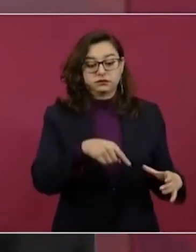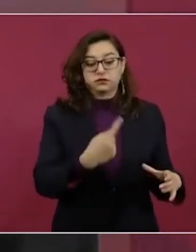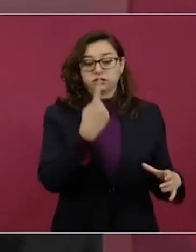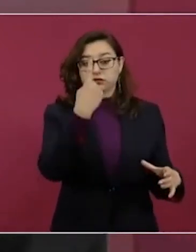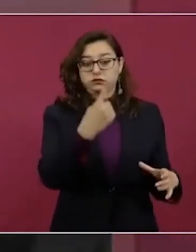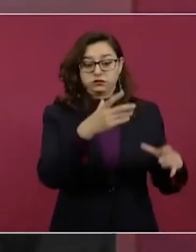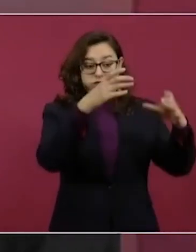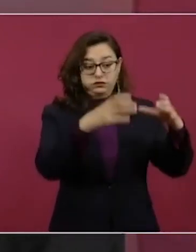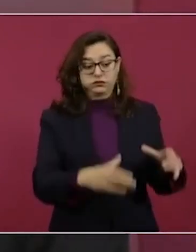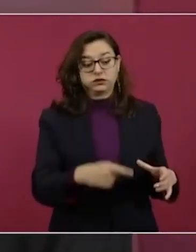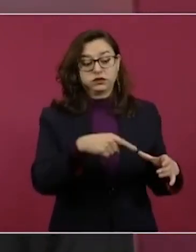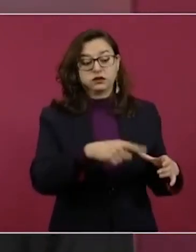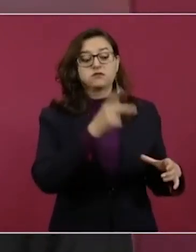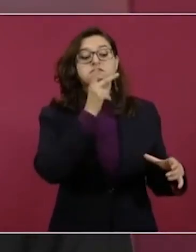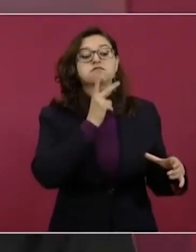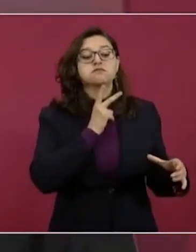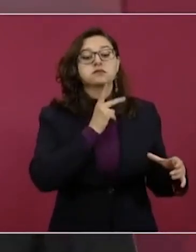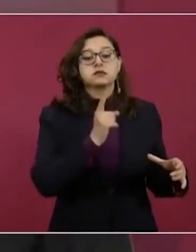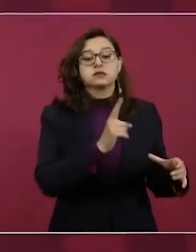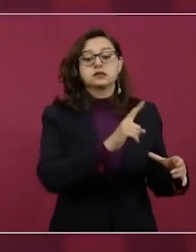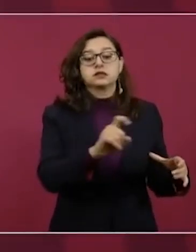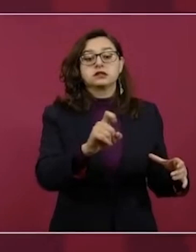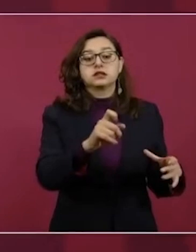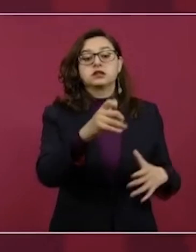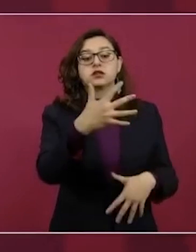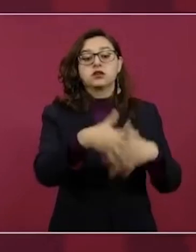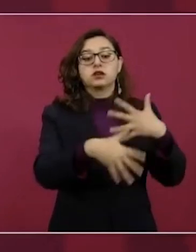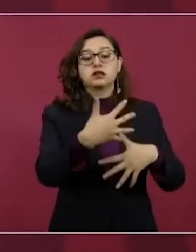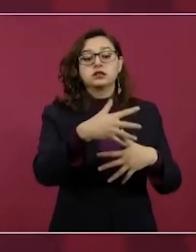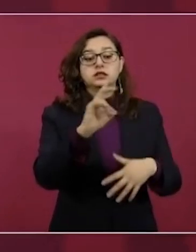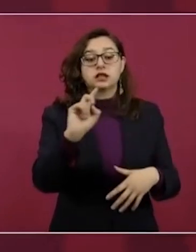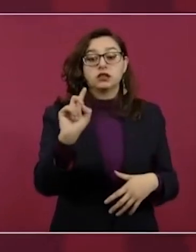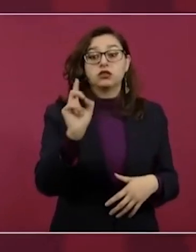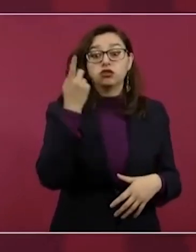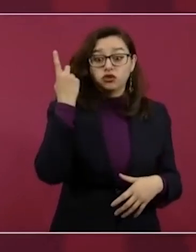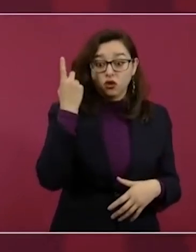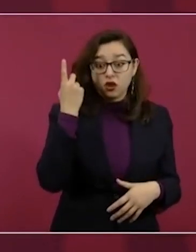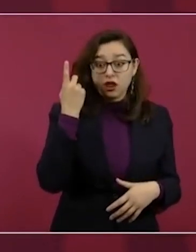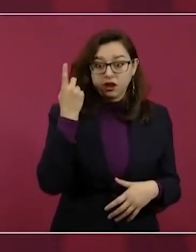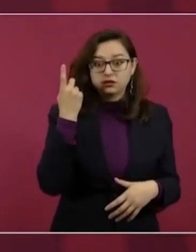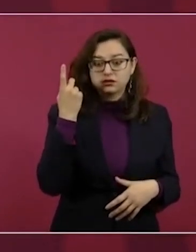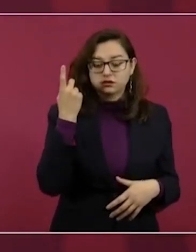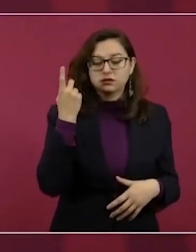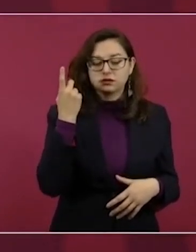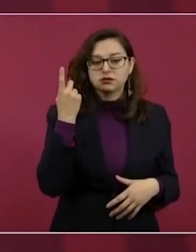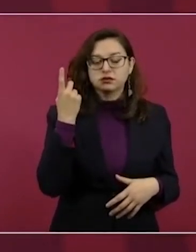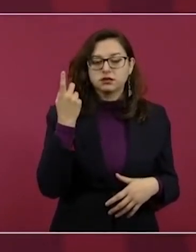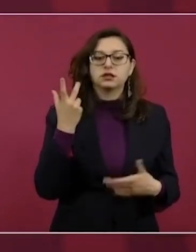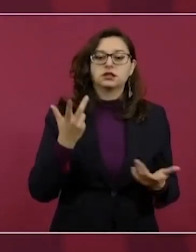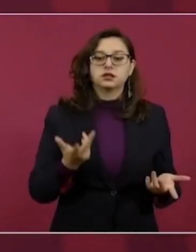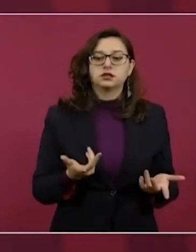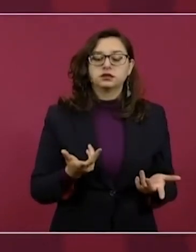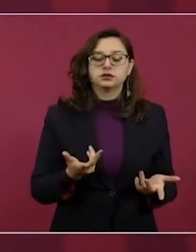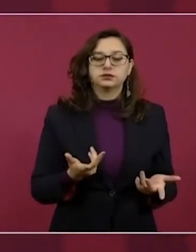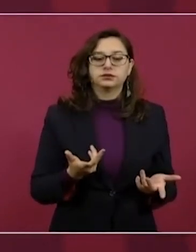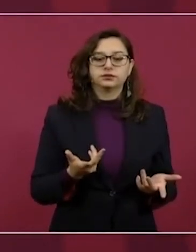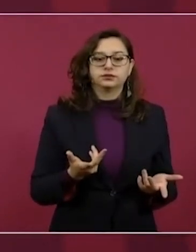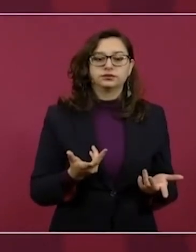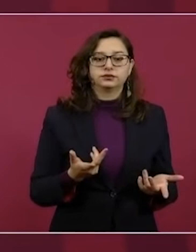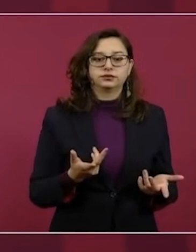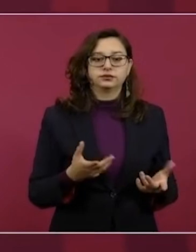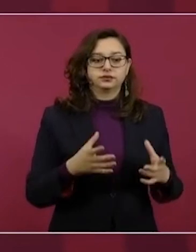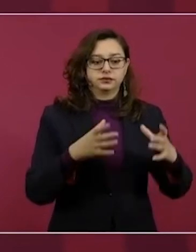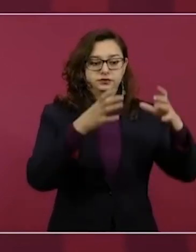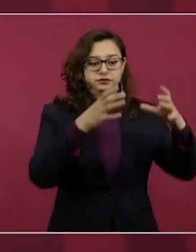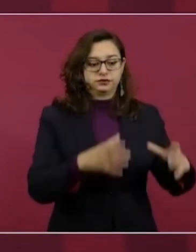aunque todavía no llegamos a lo que costaba el